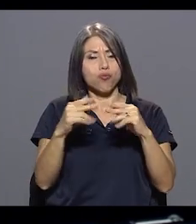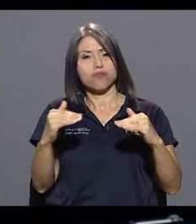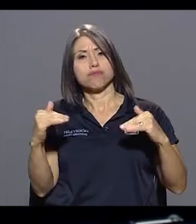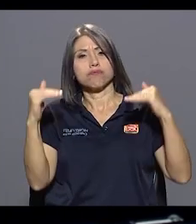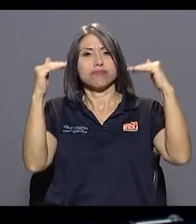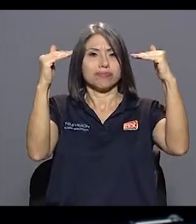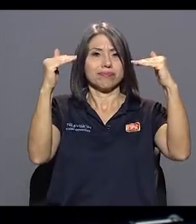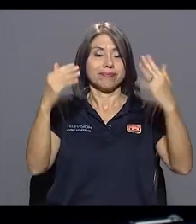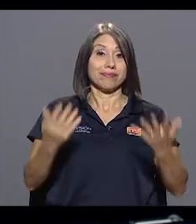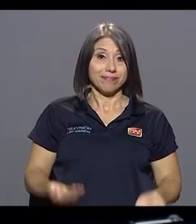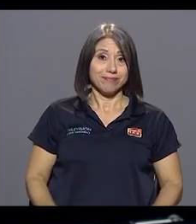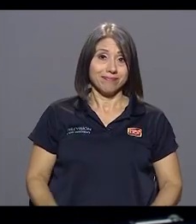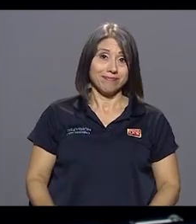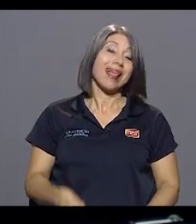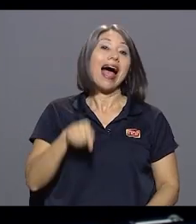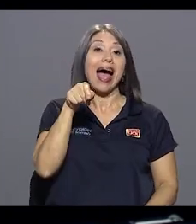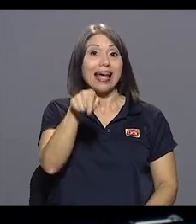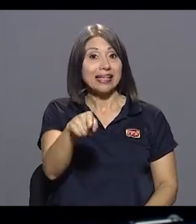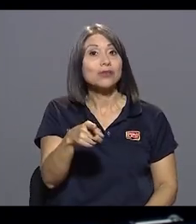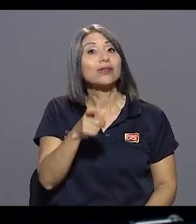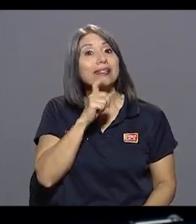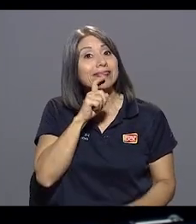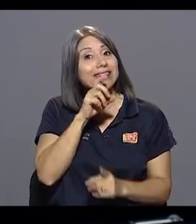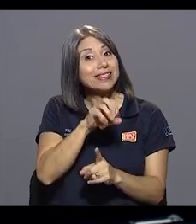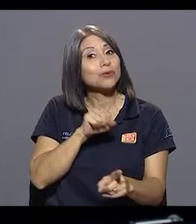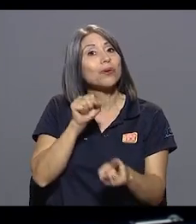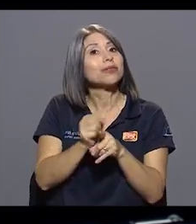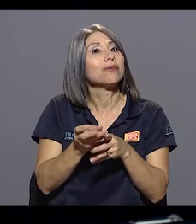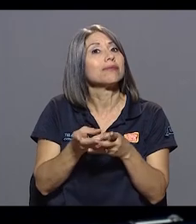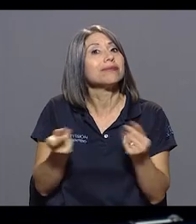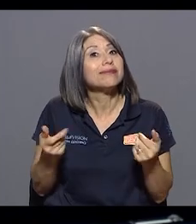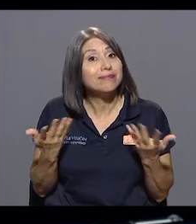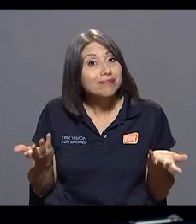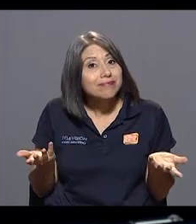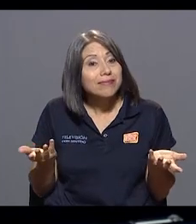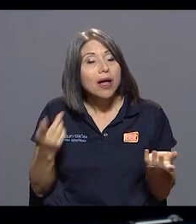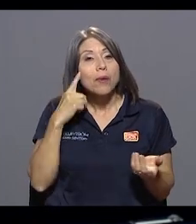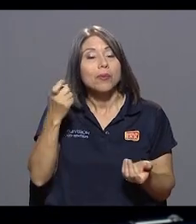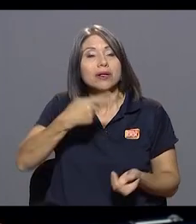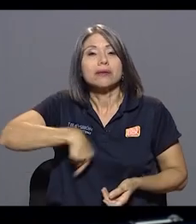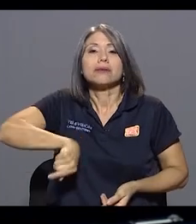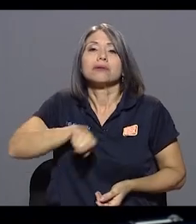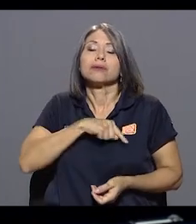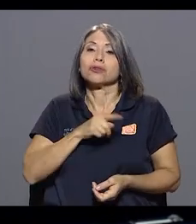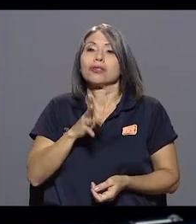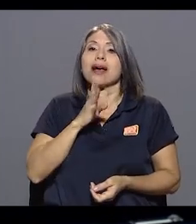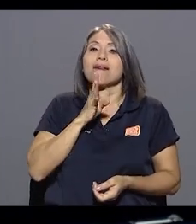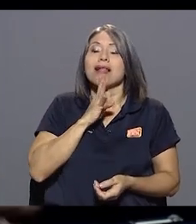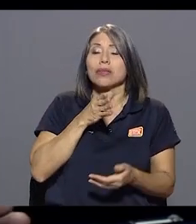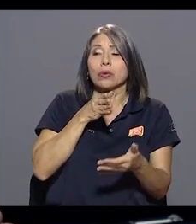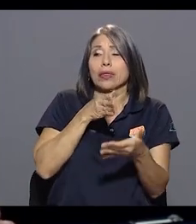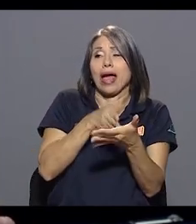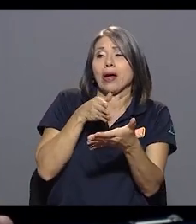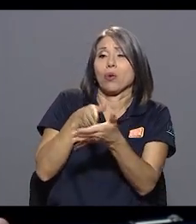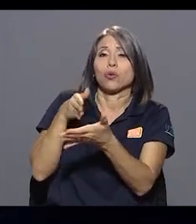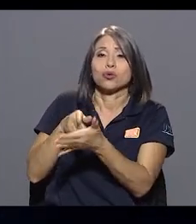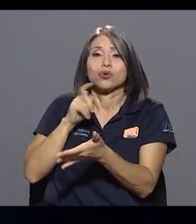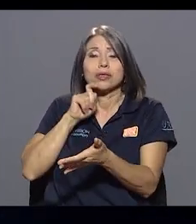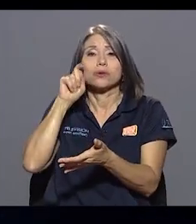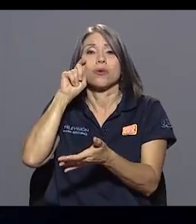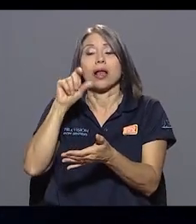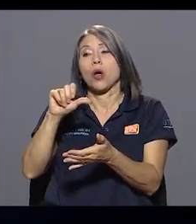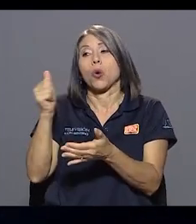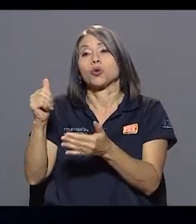dicen, la chancha tuerce el rabo, ¿verdad? Porque mientras estemos hablando de acoso en otros niveles, de acoso sexual,